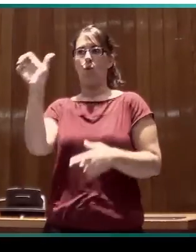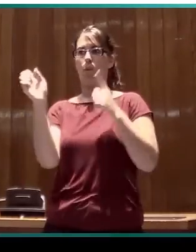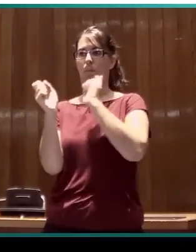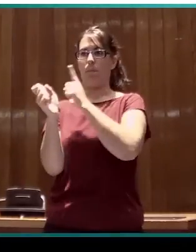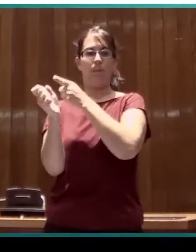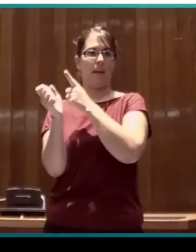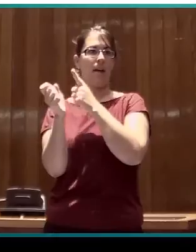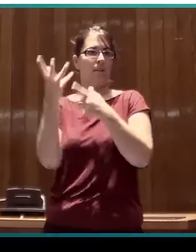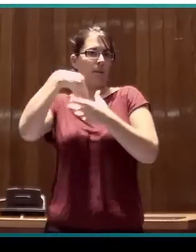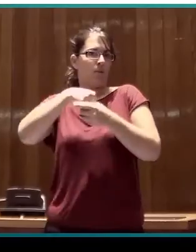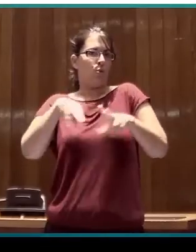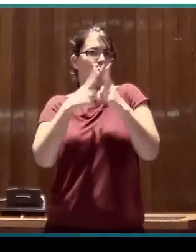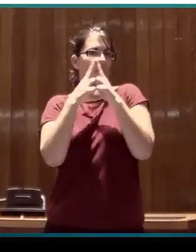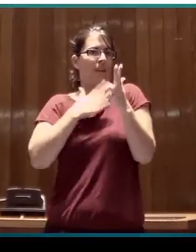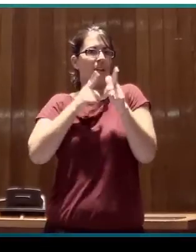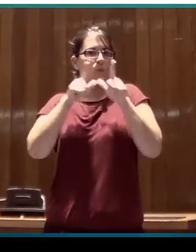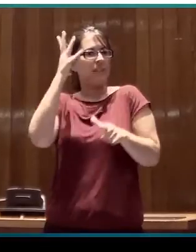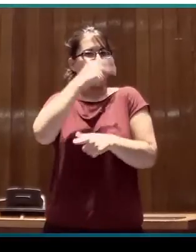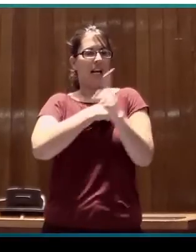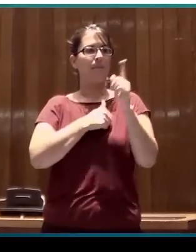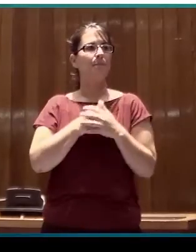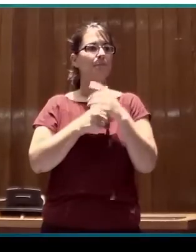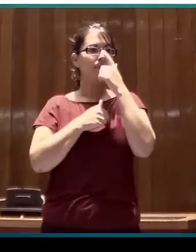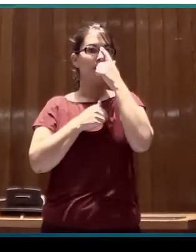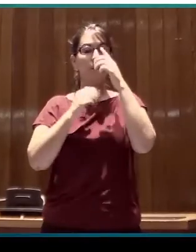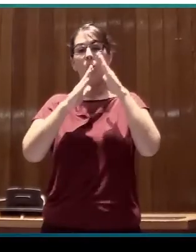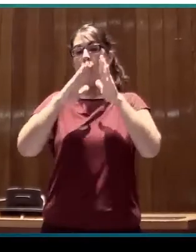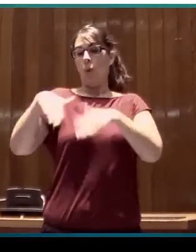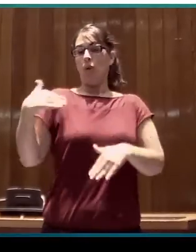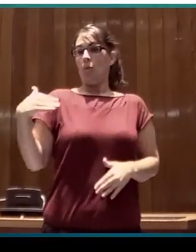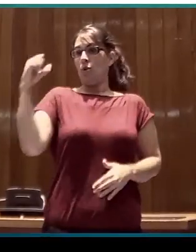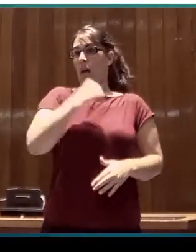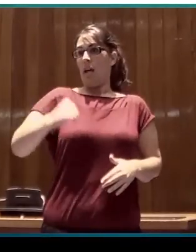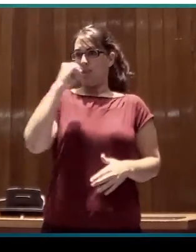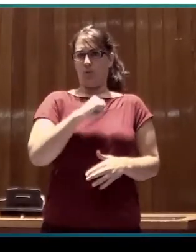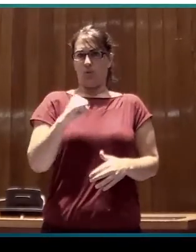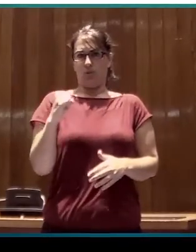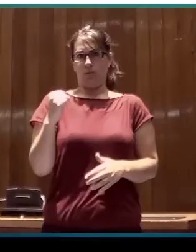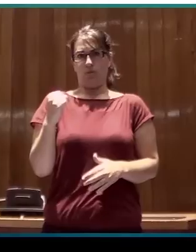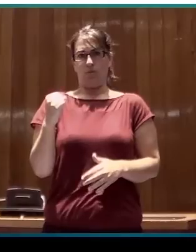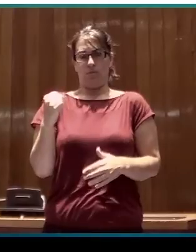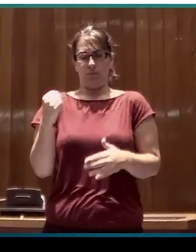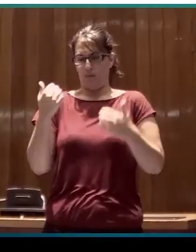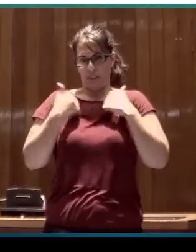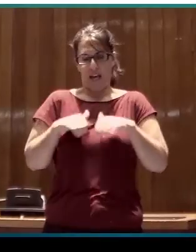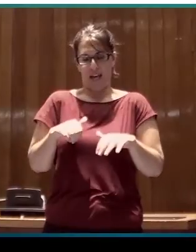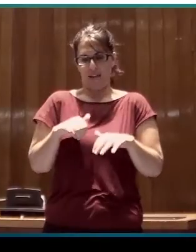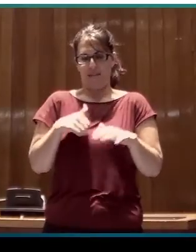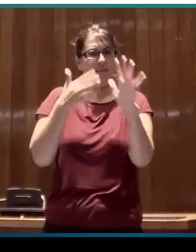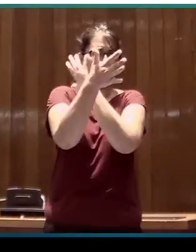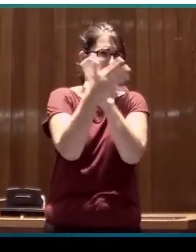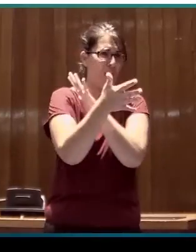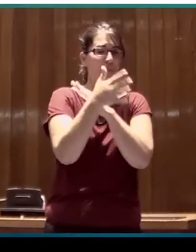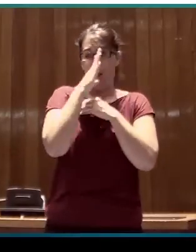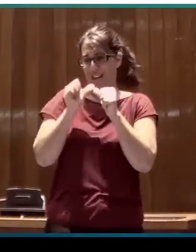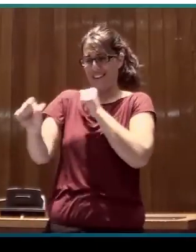revista de la Sociedad Lingüística de América. En los últimos años, como ya ha quedado claro y va a quedar más claro aún ahora,